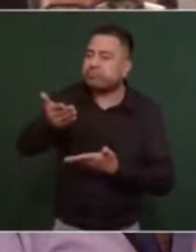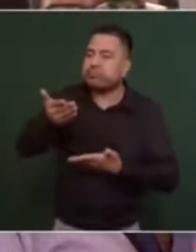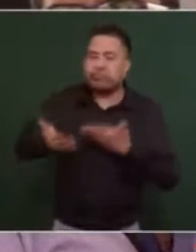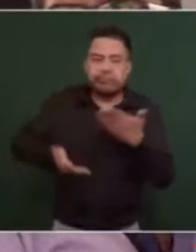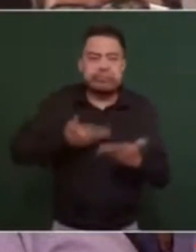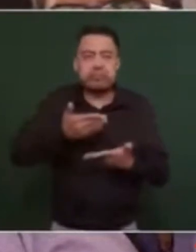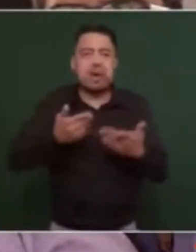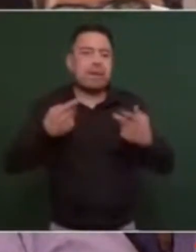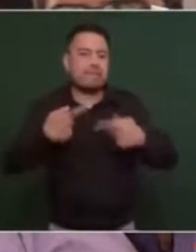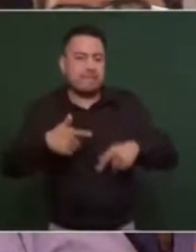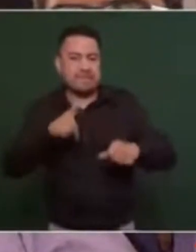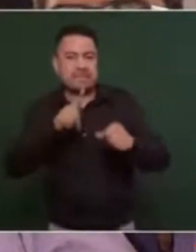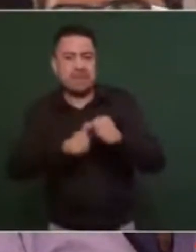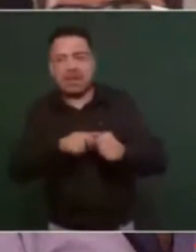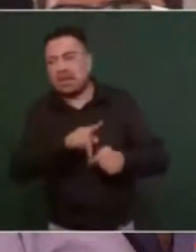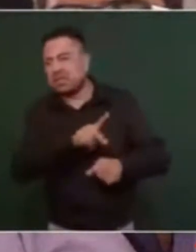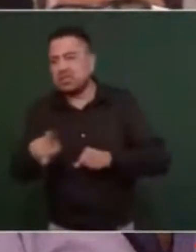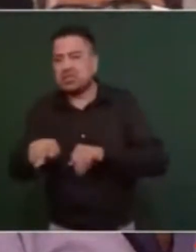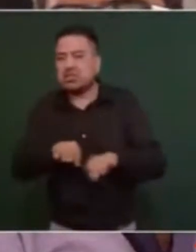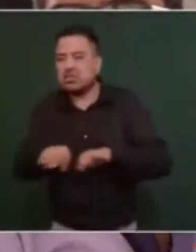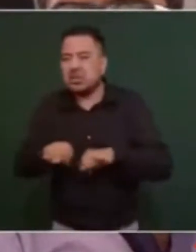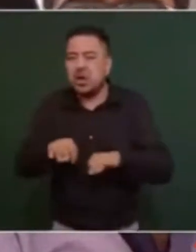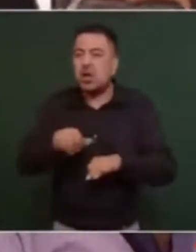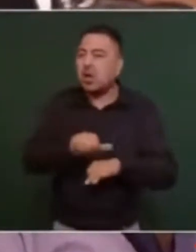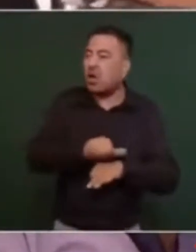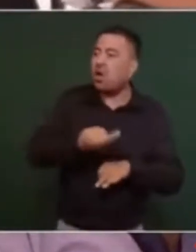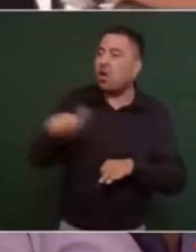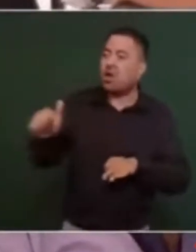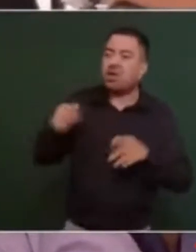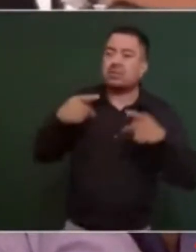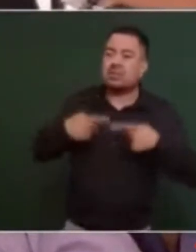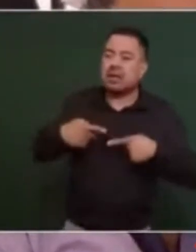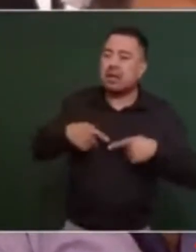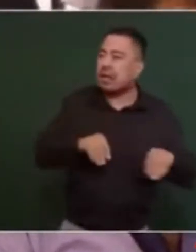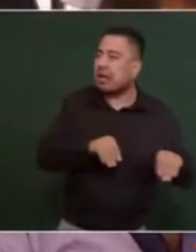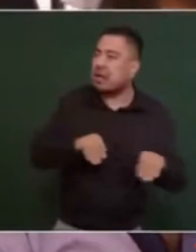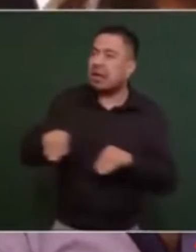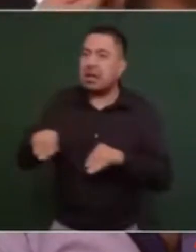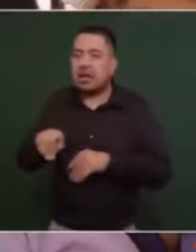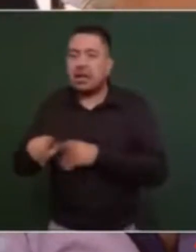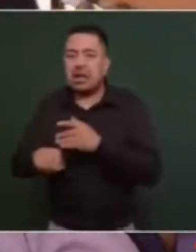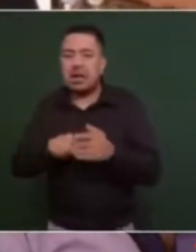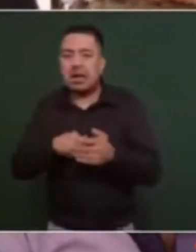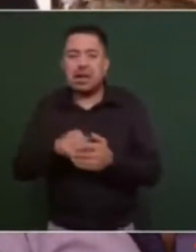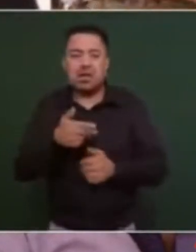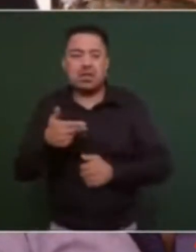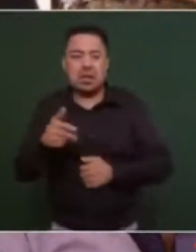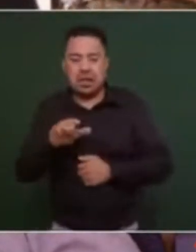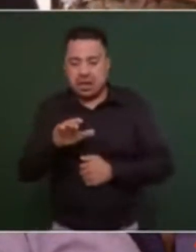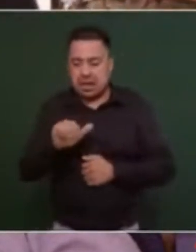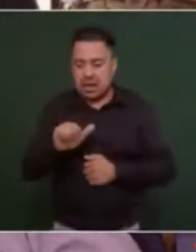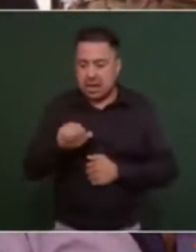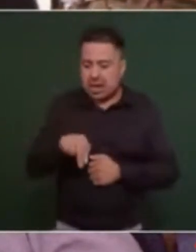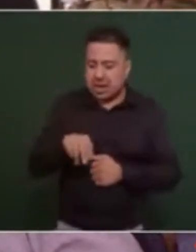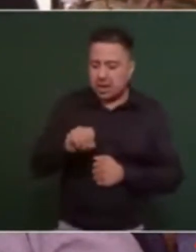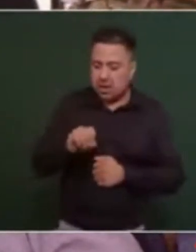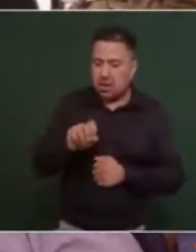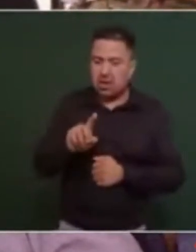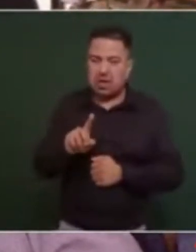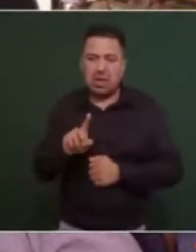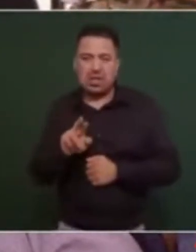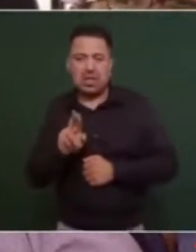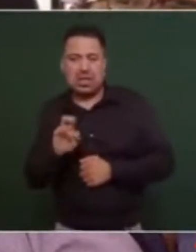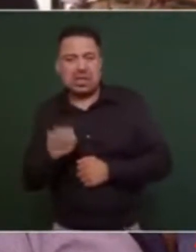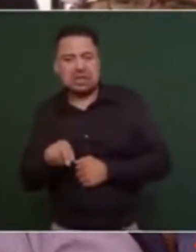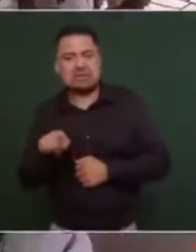etcétera, ¿no? Y pues otros están emigrando uno es el Hotel El Cano y el otro es el Dreams pues ya